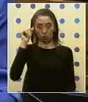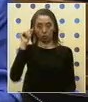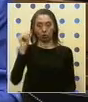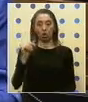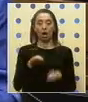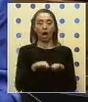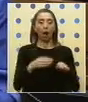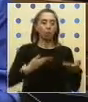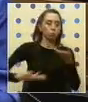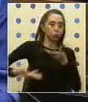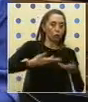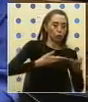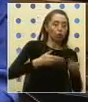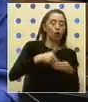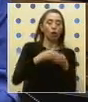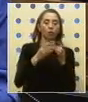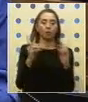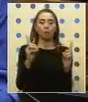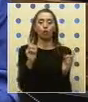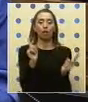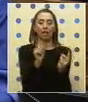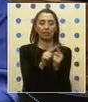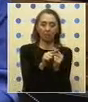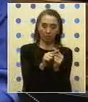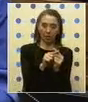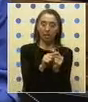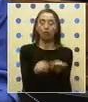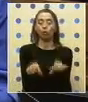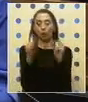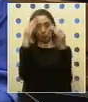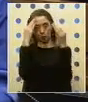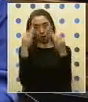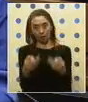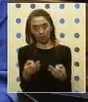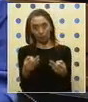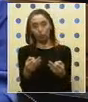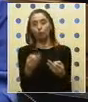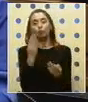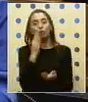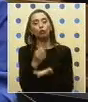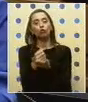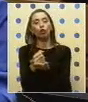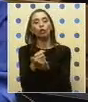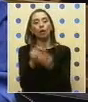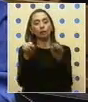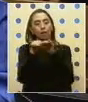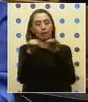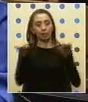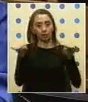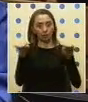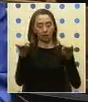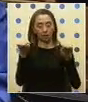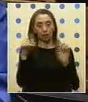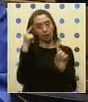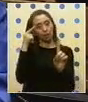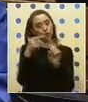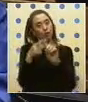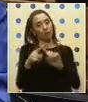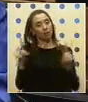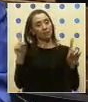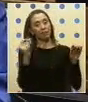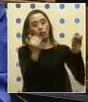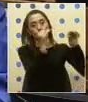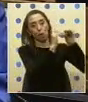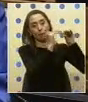mutuo, para democracia directa, en las tomas de decisiones, para solidaridad y equidad. Y con un fin distinto de los